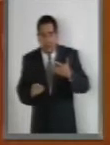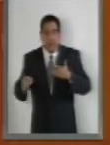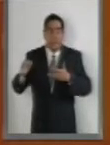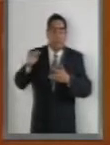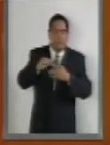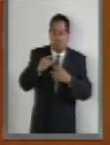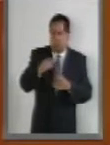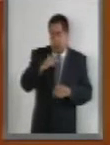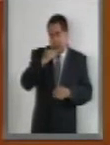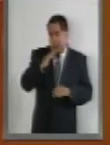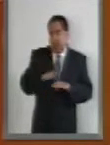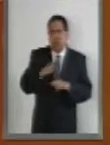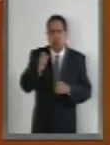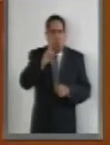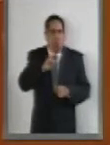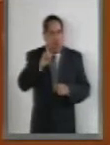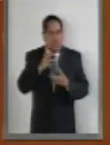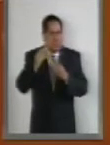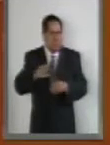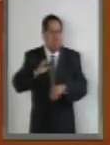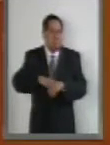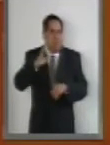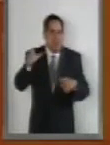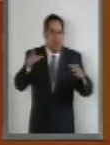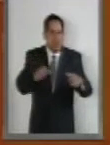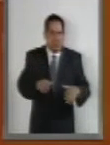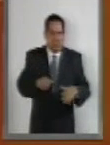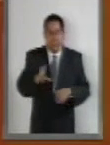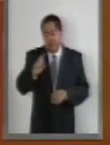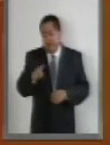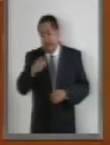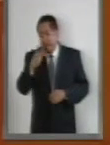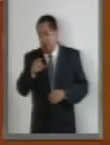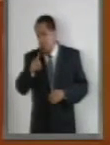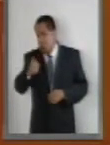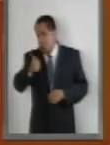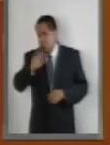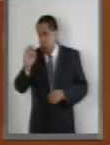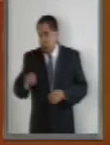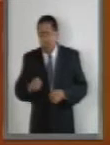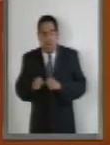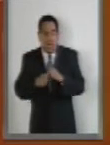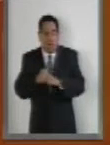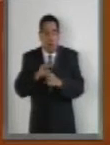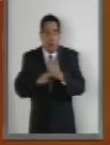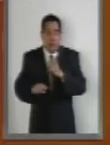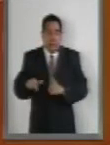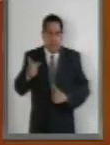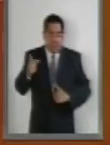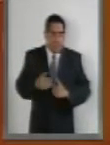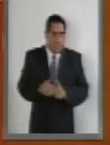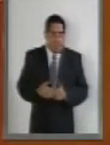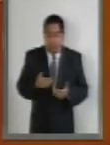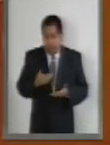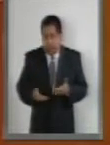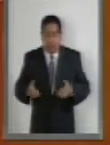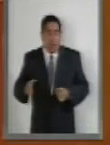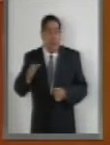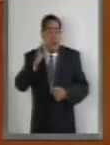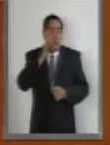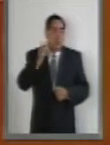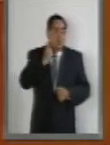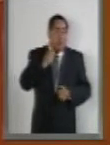incremento significativo aún en 33.6% en 2013, mientras que en la Cámara de